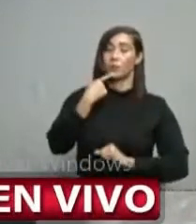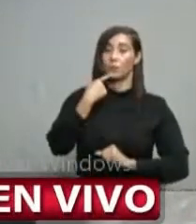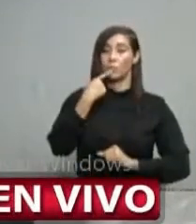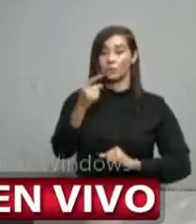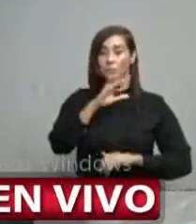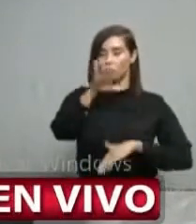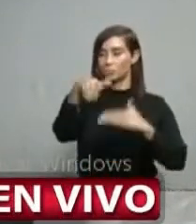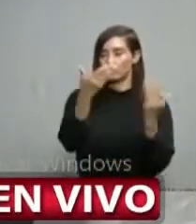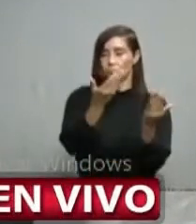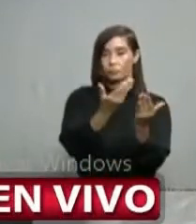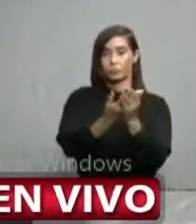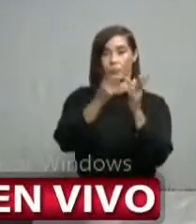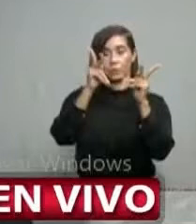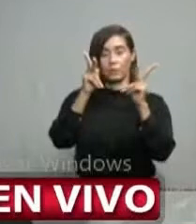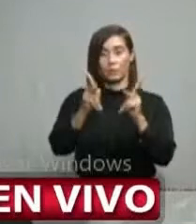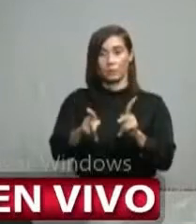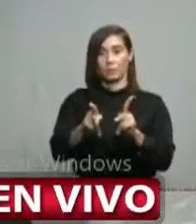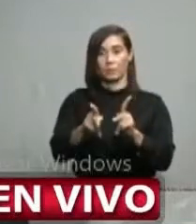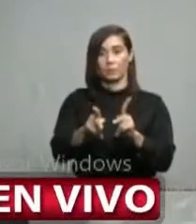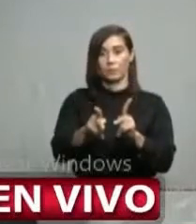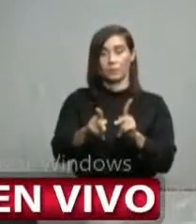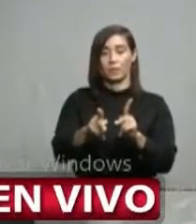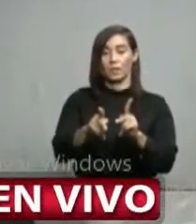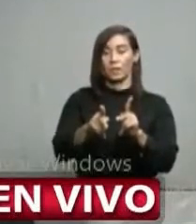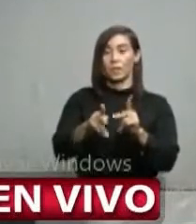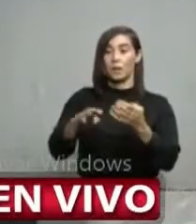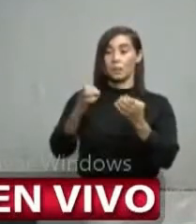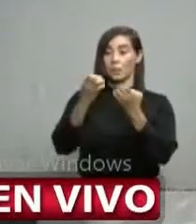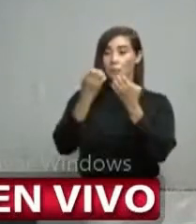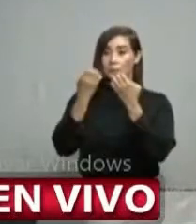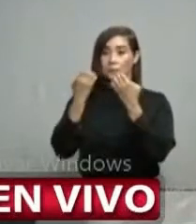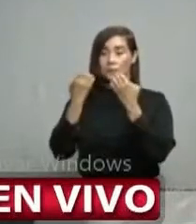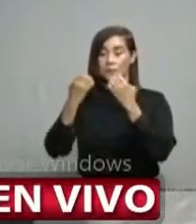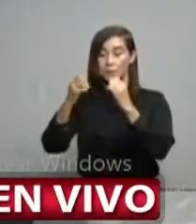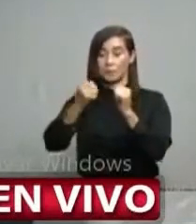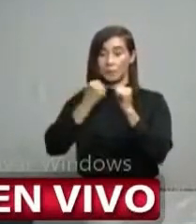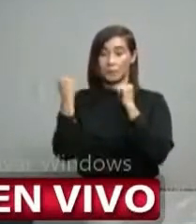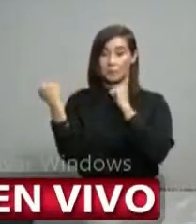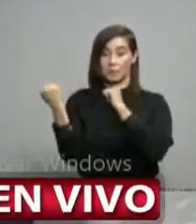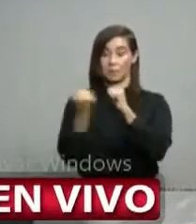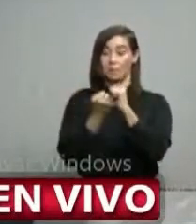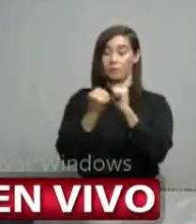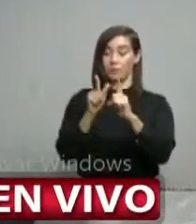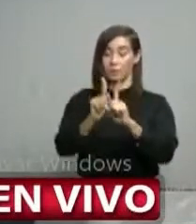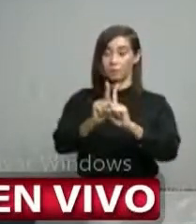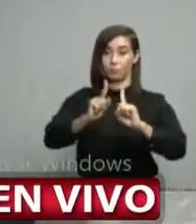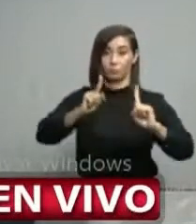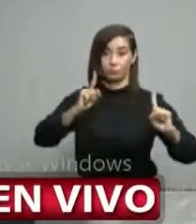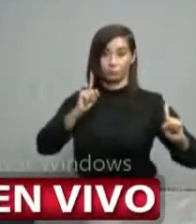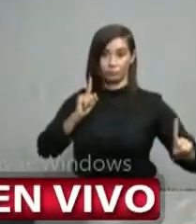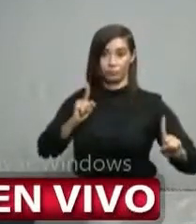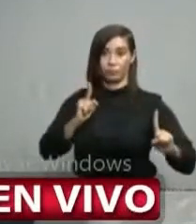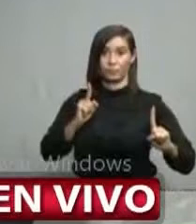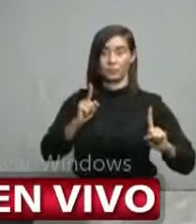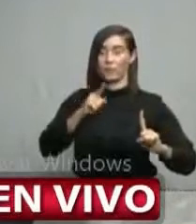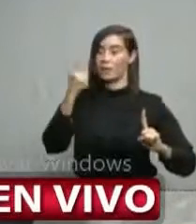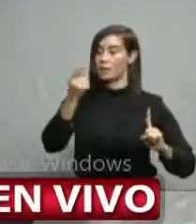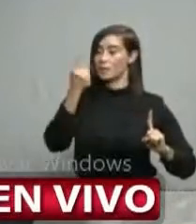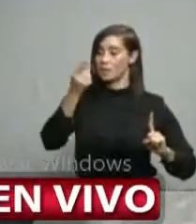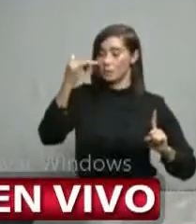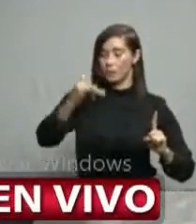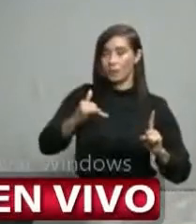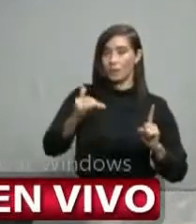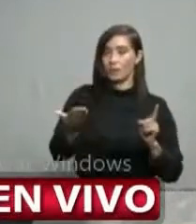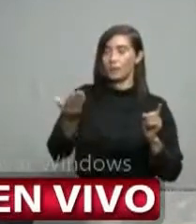reforzamos las medidas de distanciamiento social que siempre se han